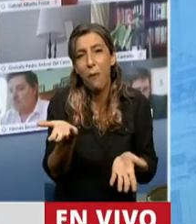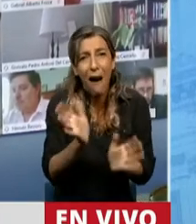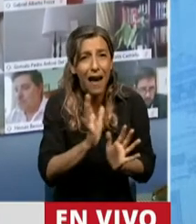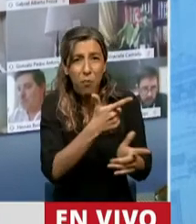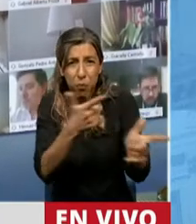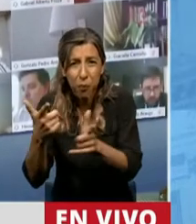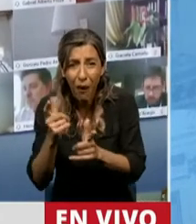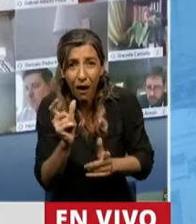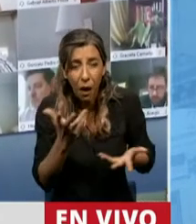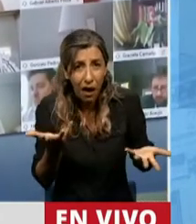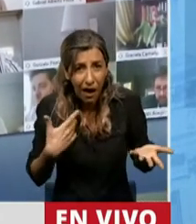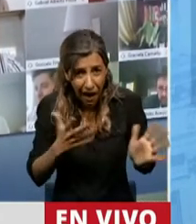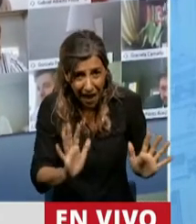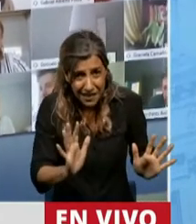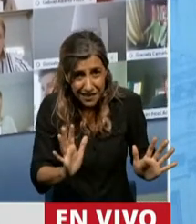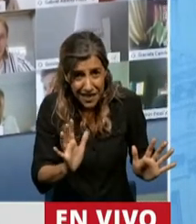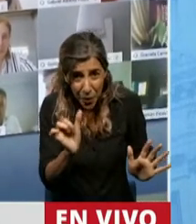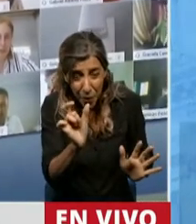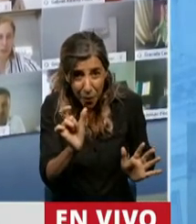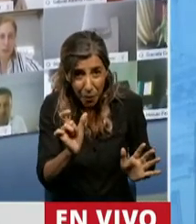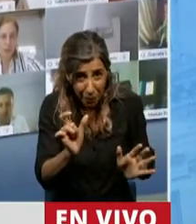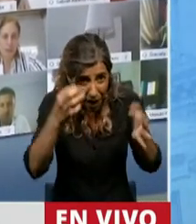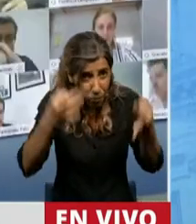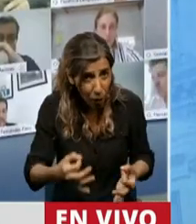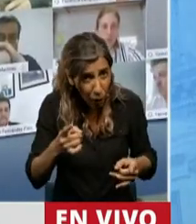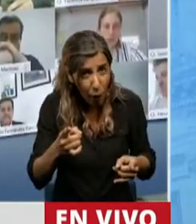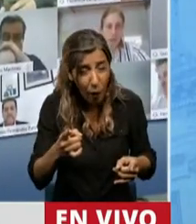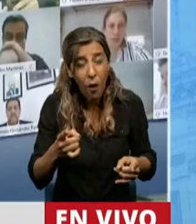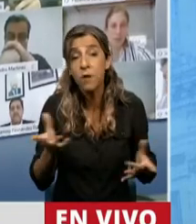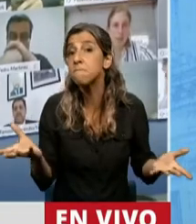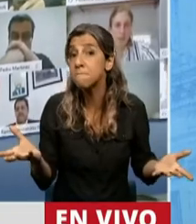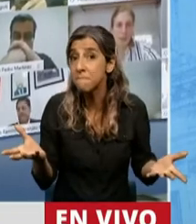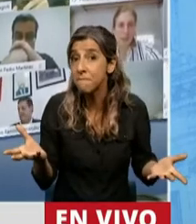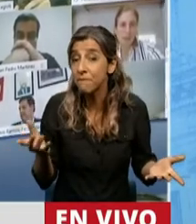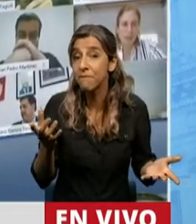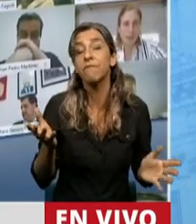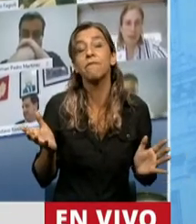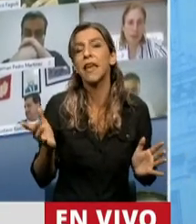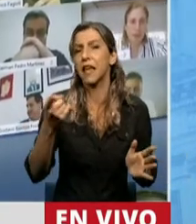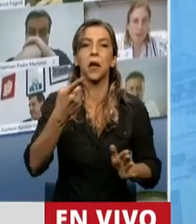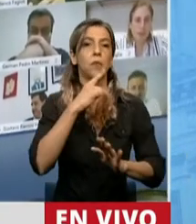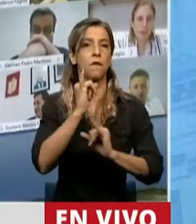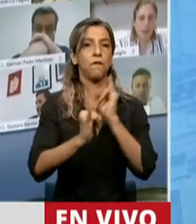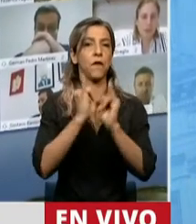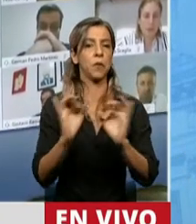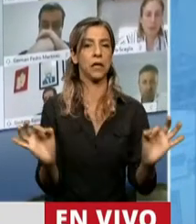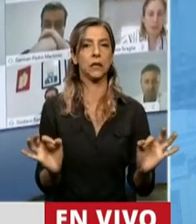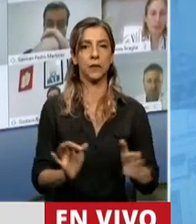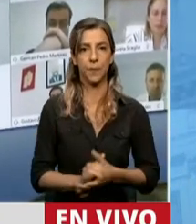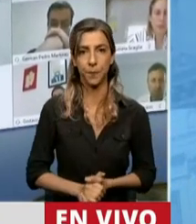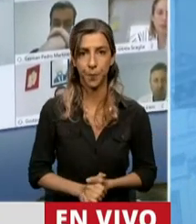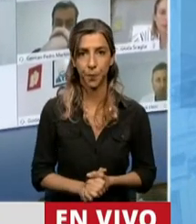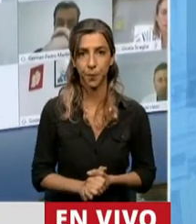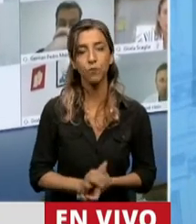permanentemente acusando de ilegalidad. Tampoco dijeron nada de que, según una ONG muy